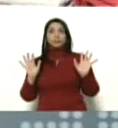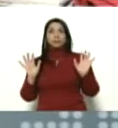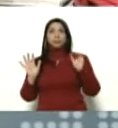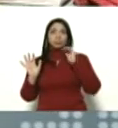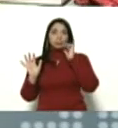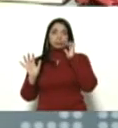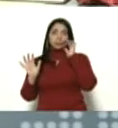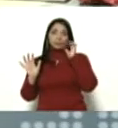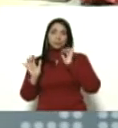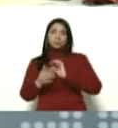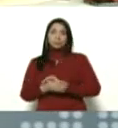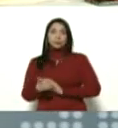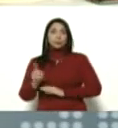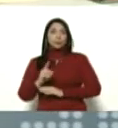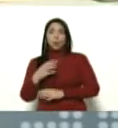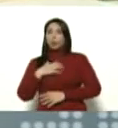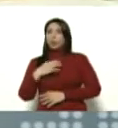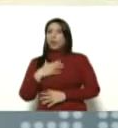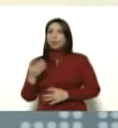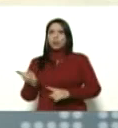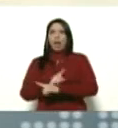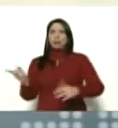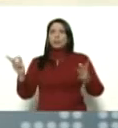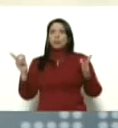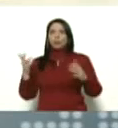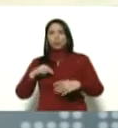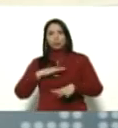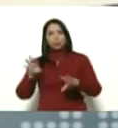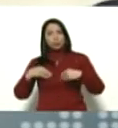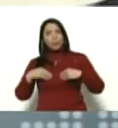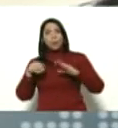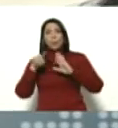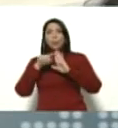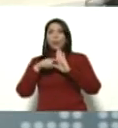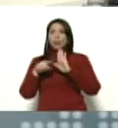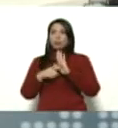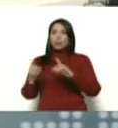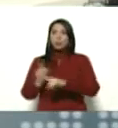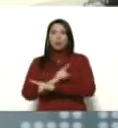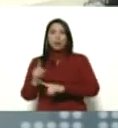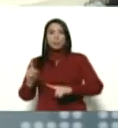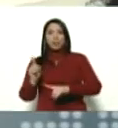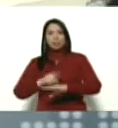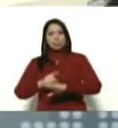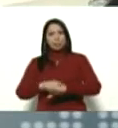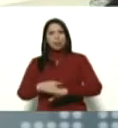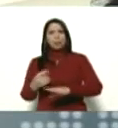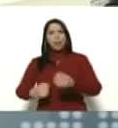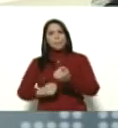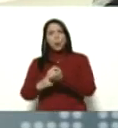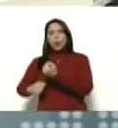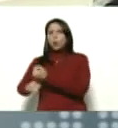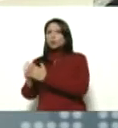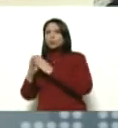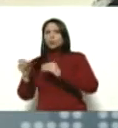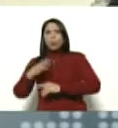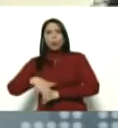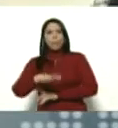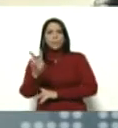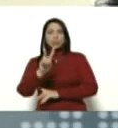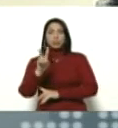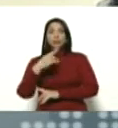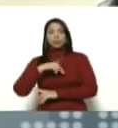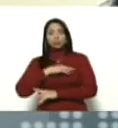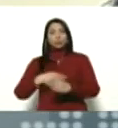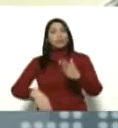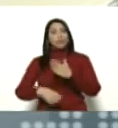no nos vamos a apresurar. Así como tomamos medidas audaces a tiempo, rápido, con el apoyo de todo el país, así